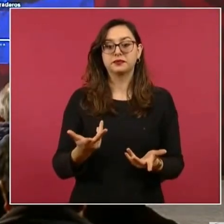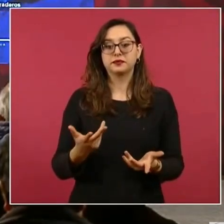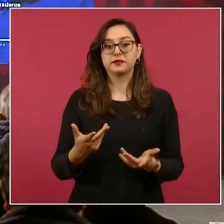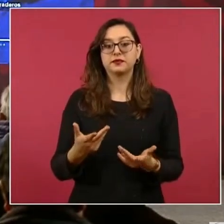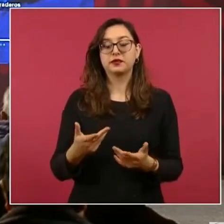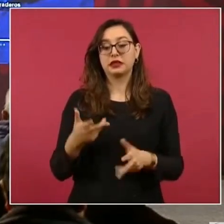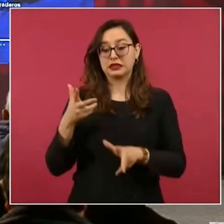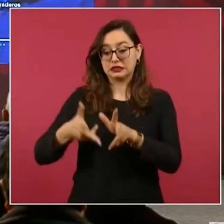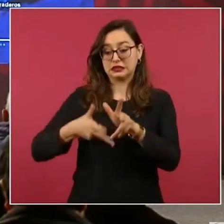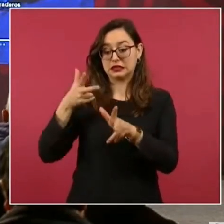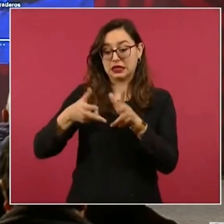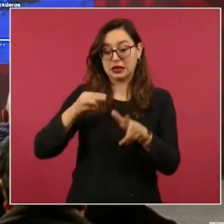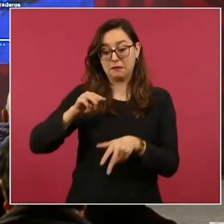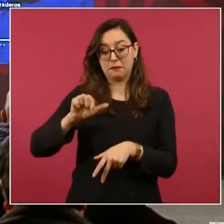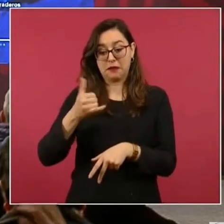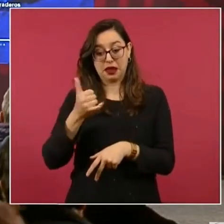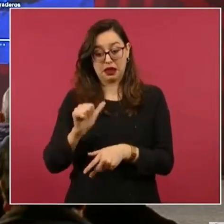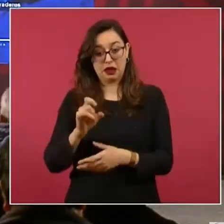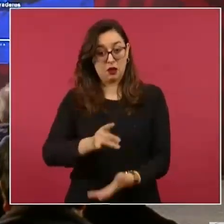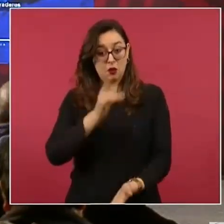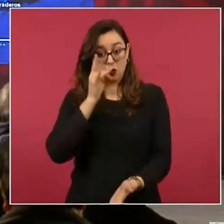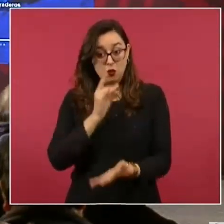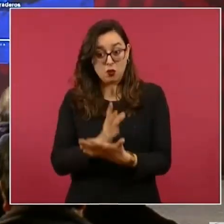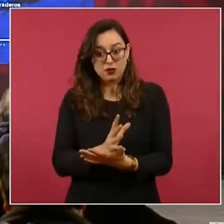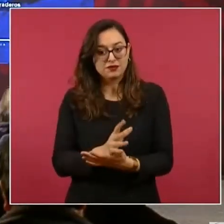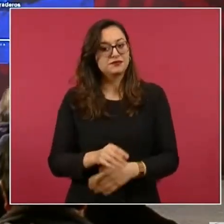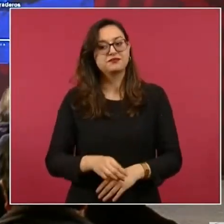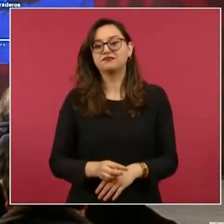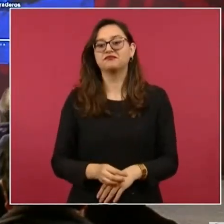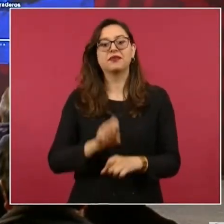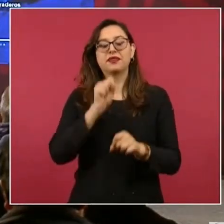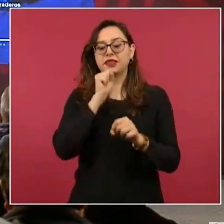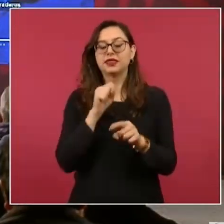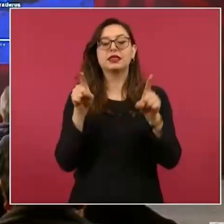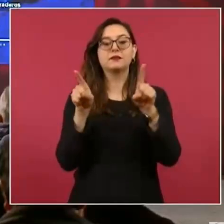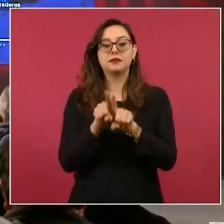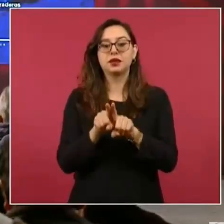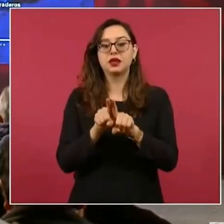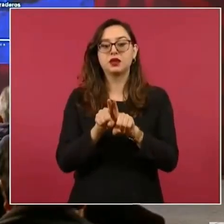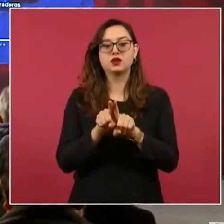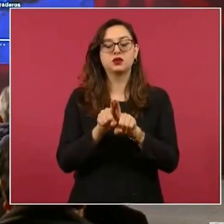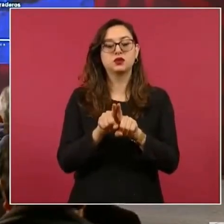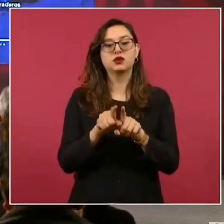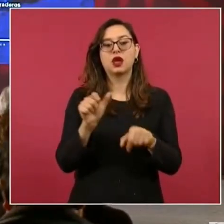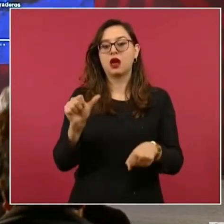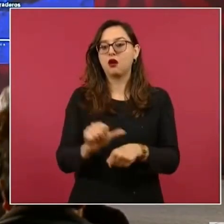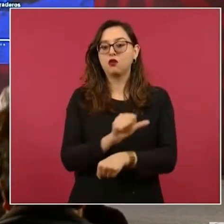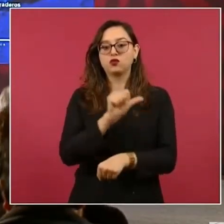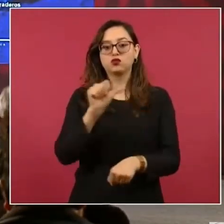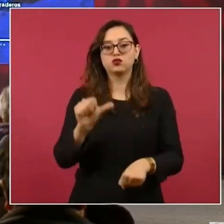sino para todo el parque vehicular,